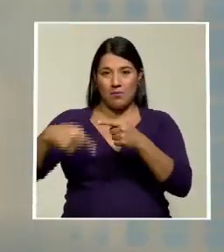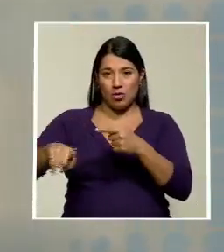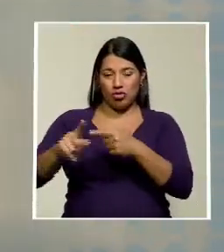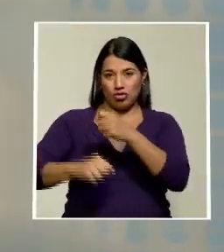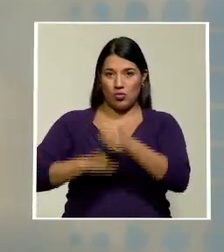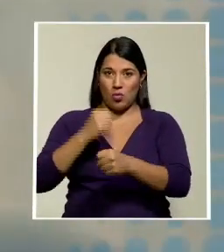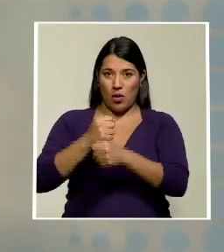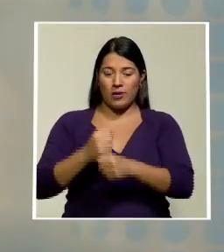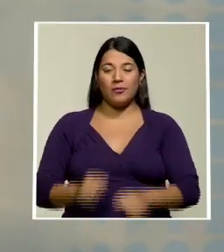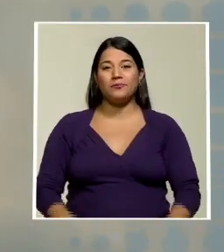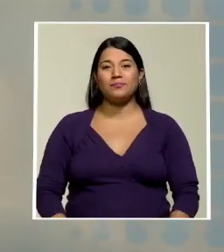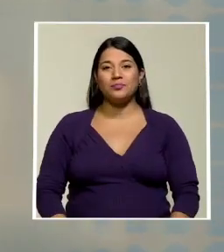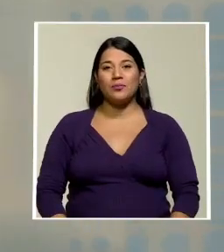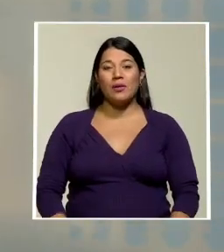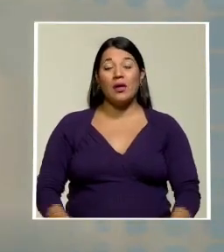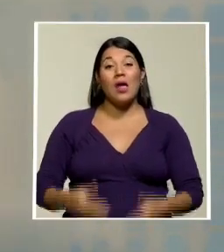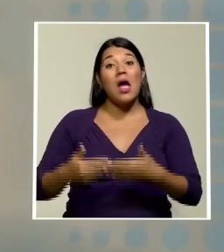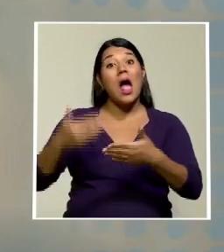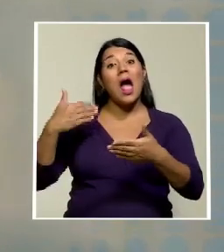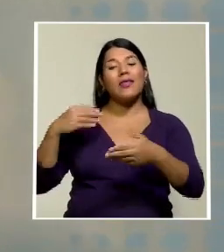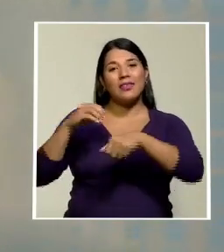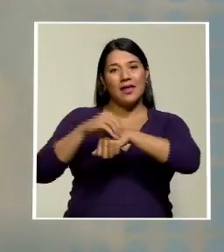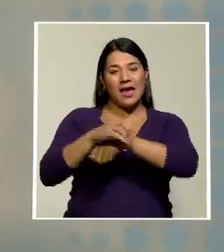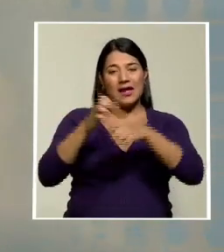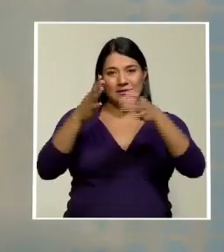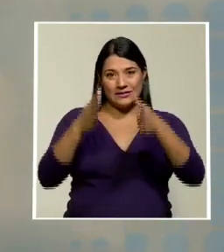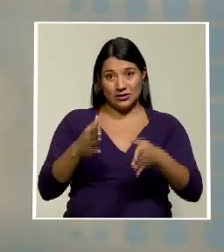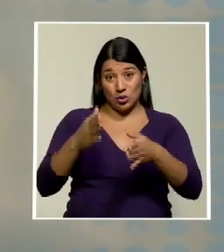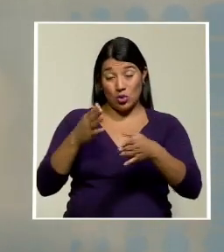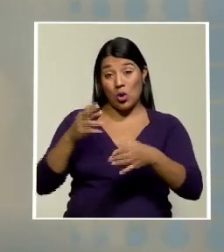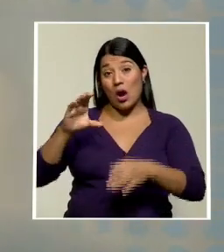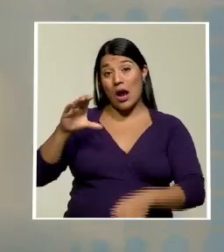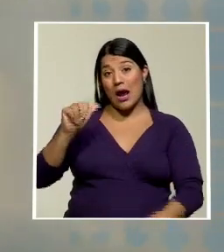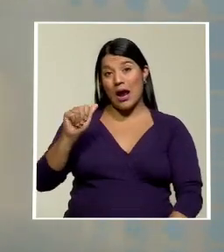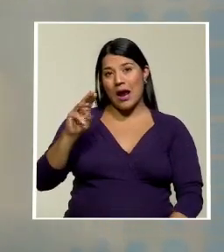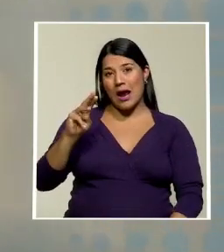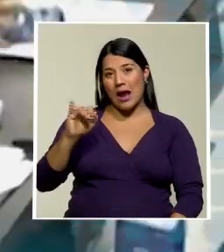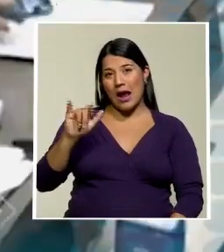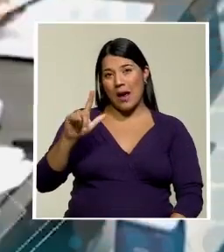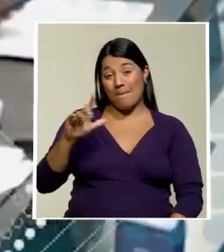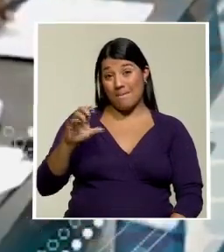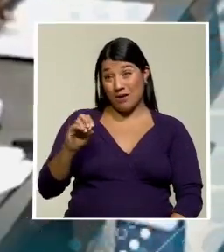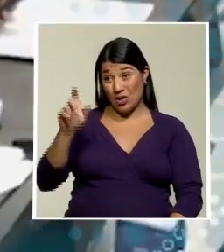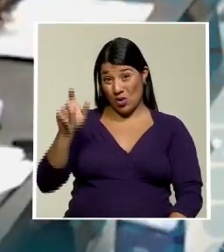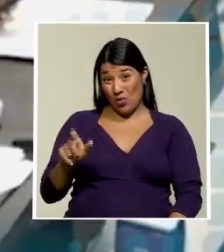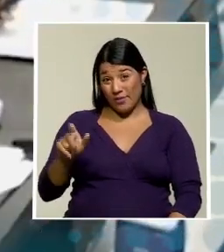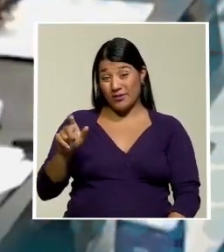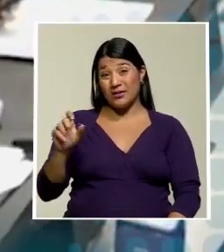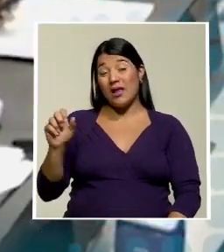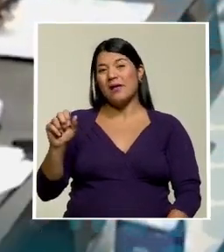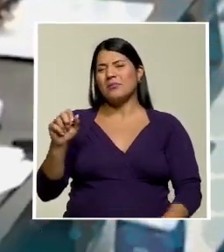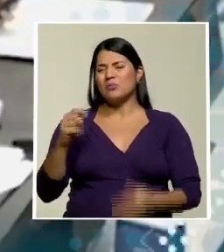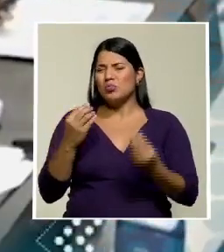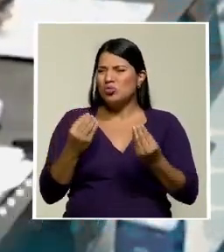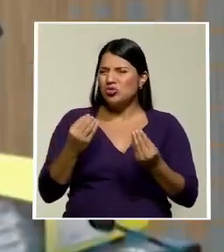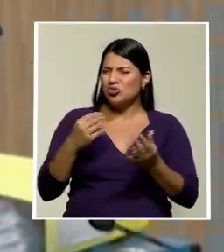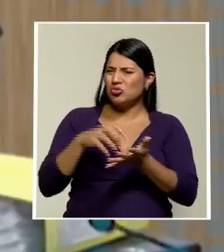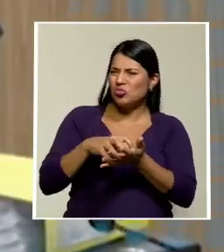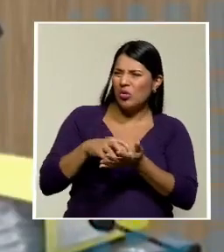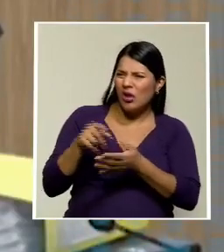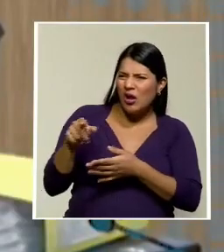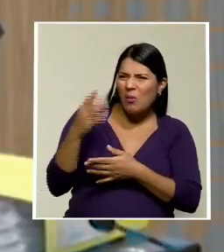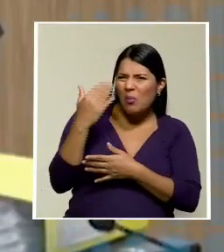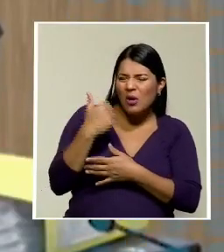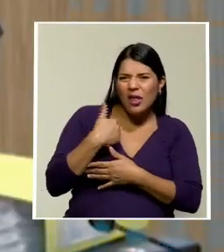Tras la comparecencia del ex asesor presidencial Camilo Saldarriaga, los diputados se cuestionan de dónde provenía tanto poder, pues incluso algunos